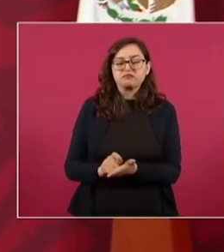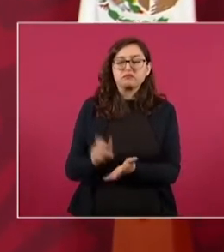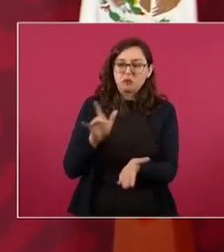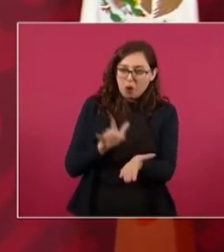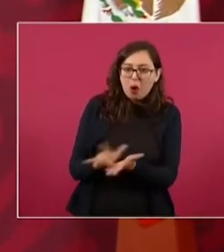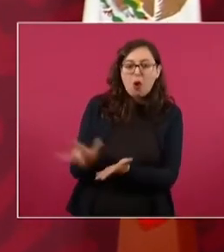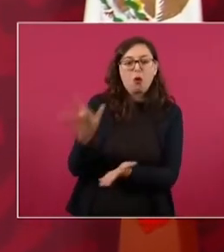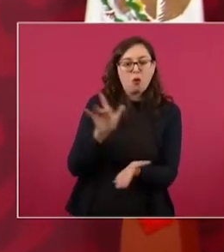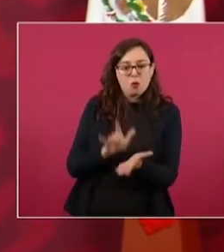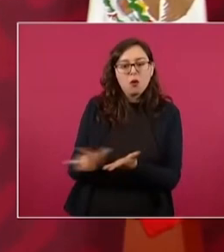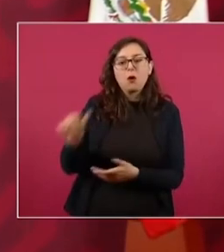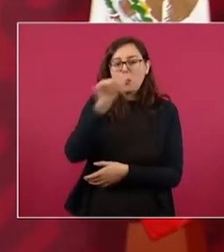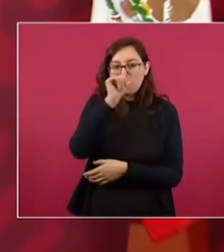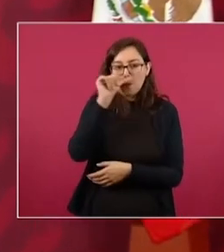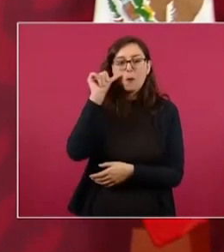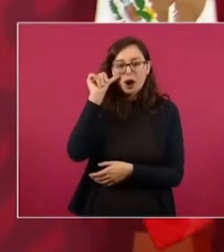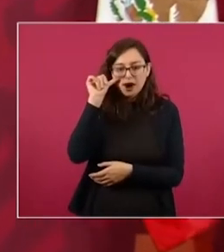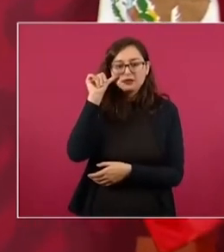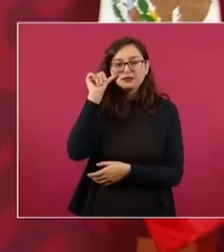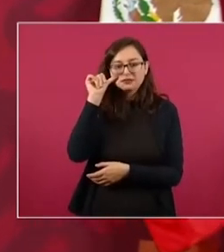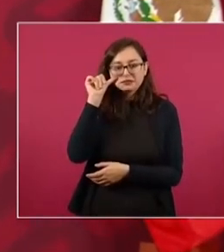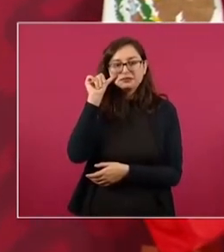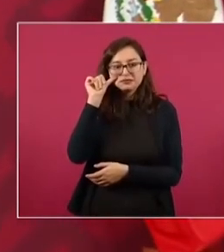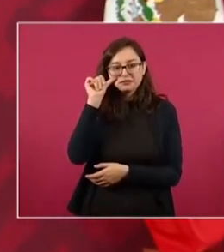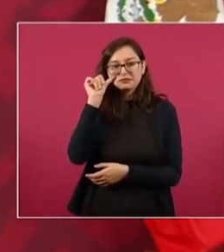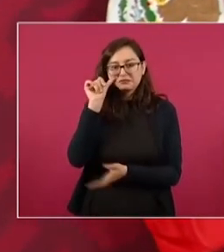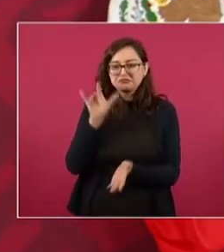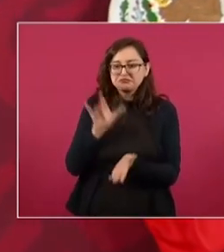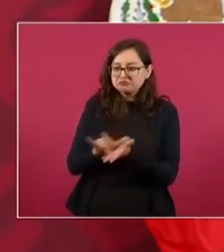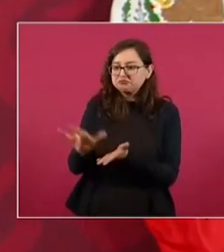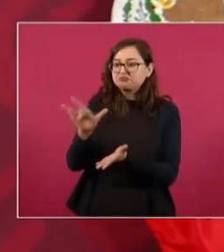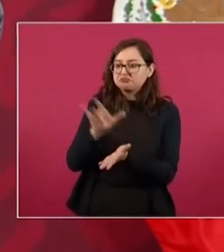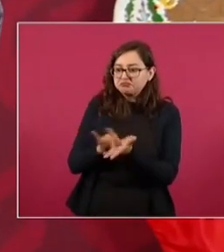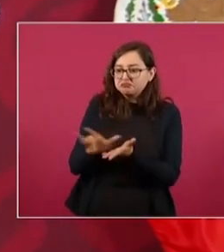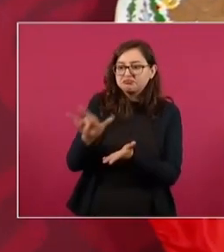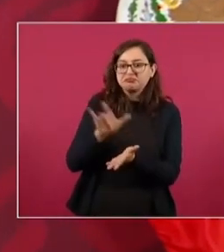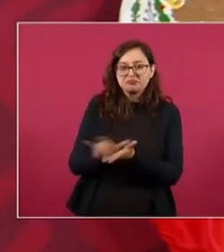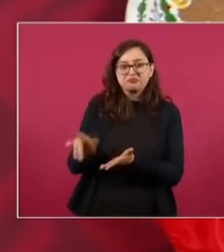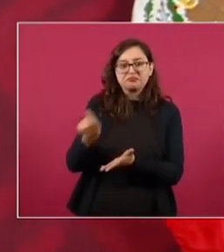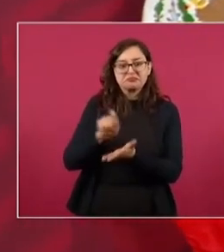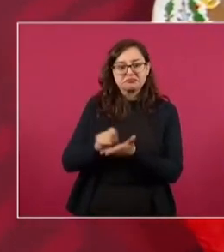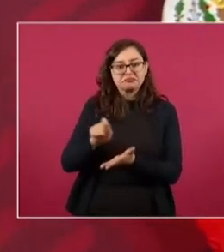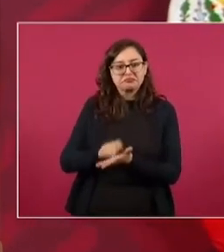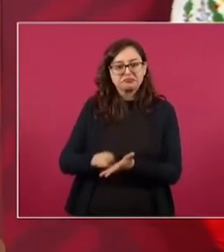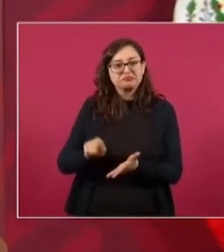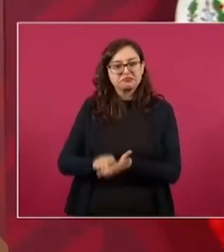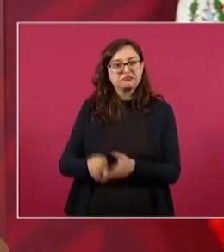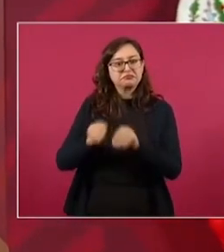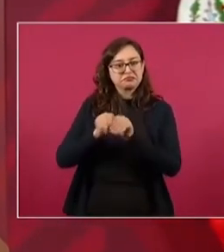y y él fue legislador